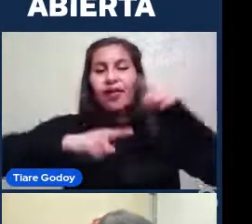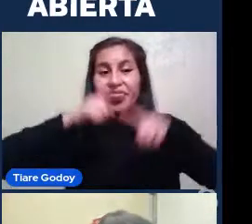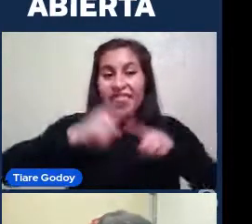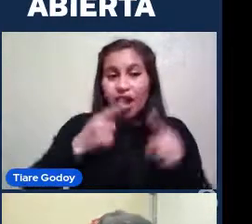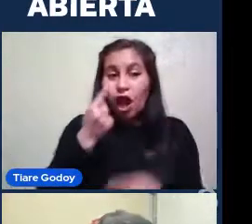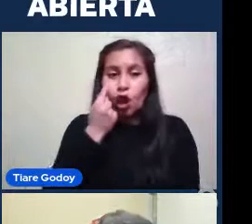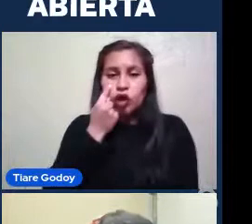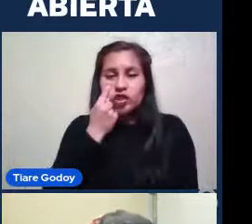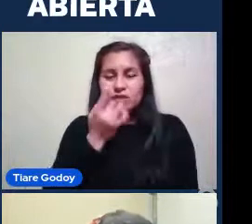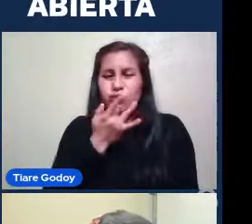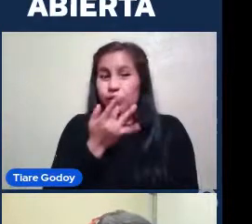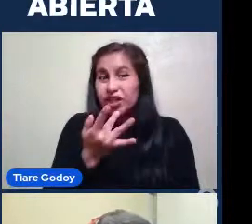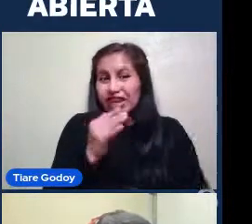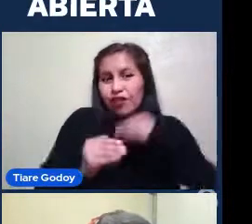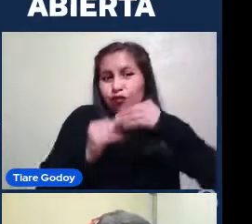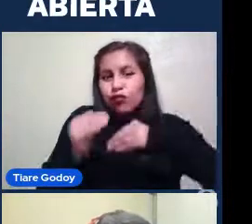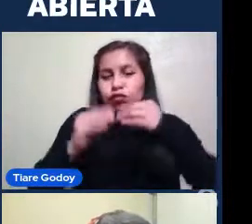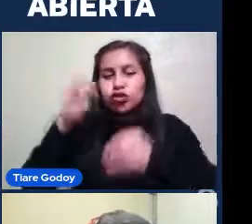sol